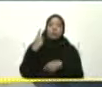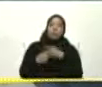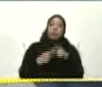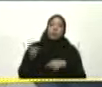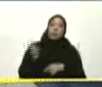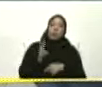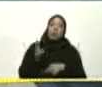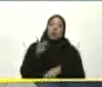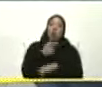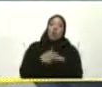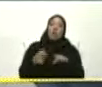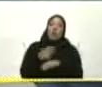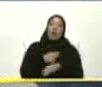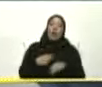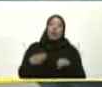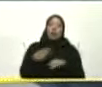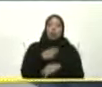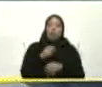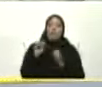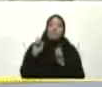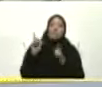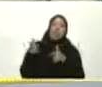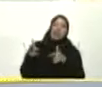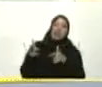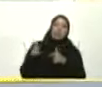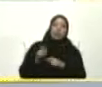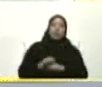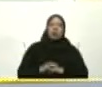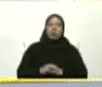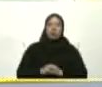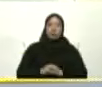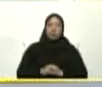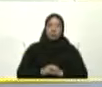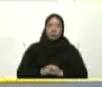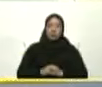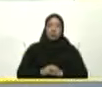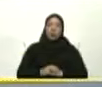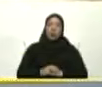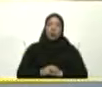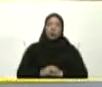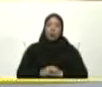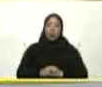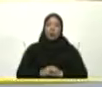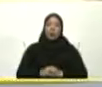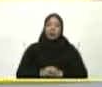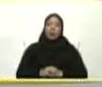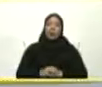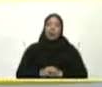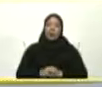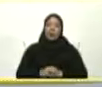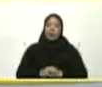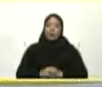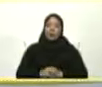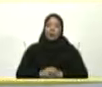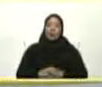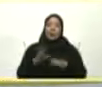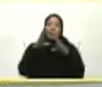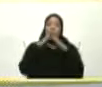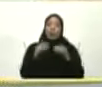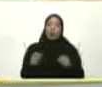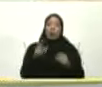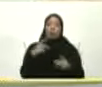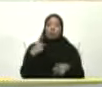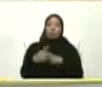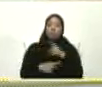Gobernador Lacaba? Sí presidente Bueno Aquí Bueno Tuvimos Todo lo que es El